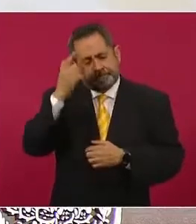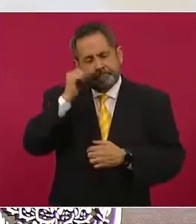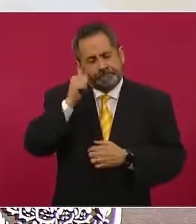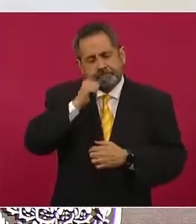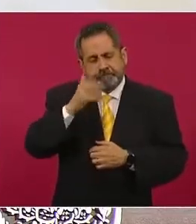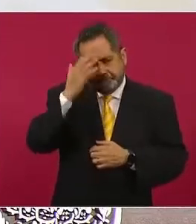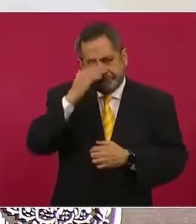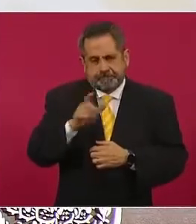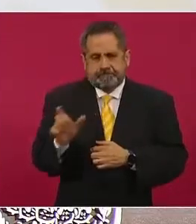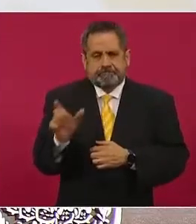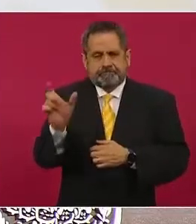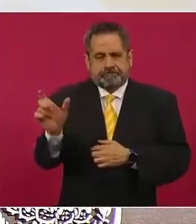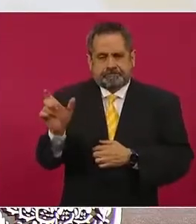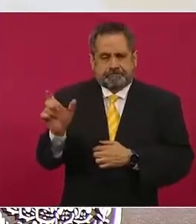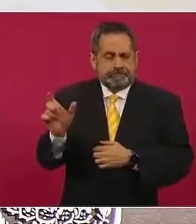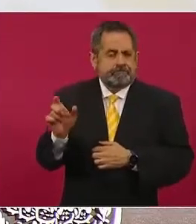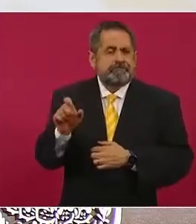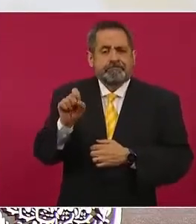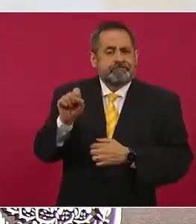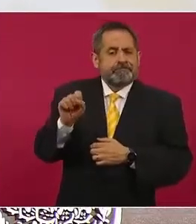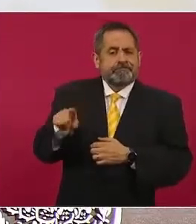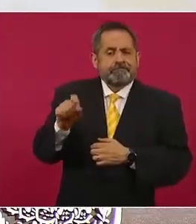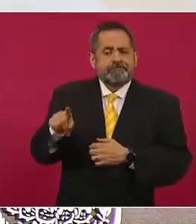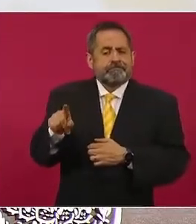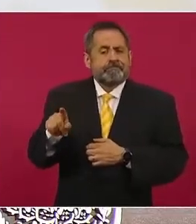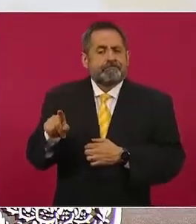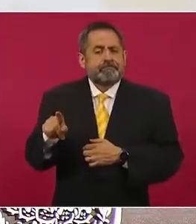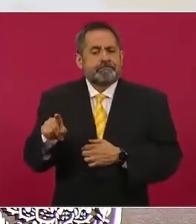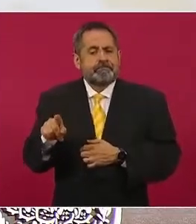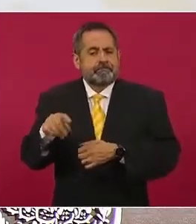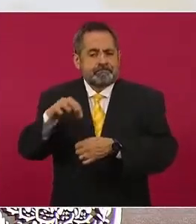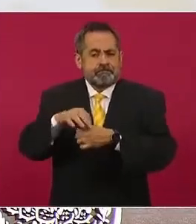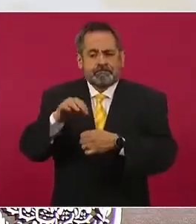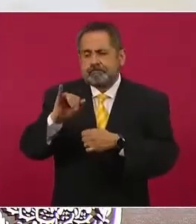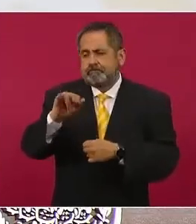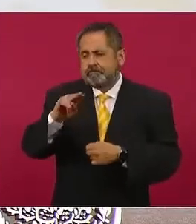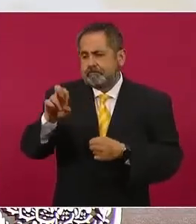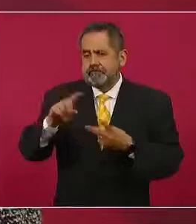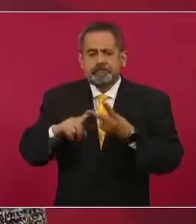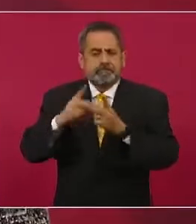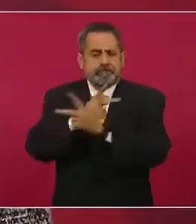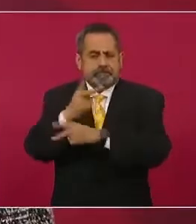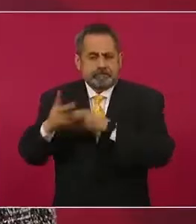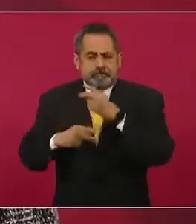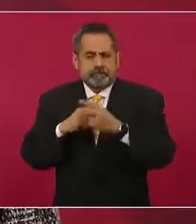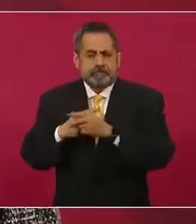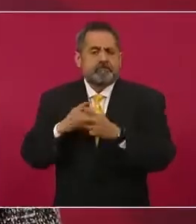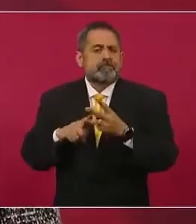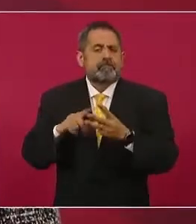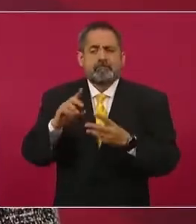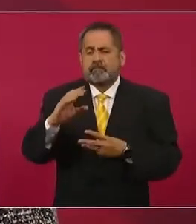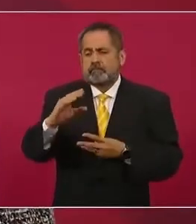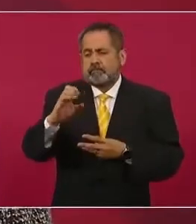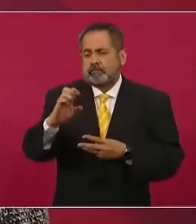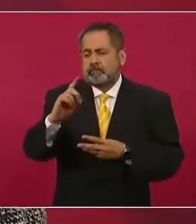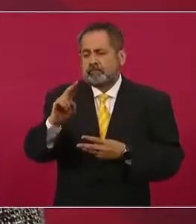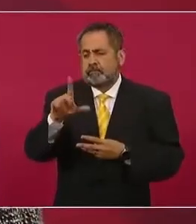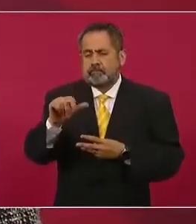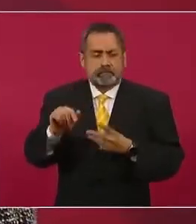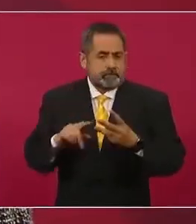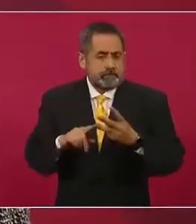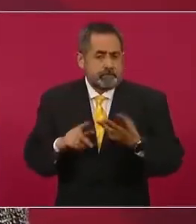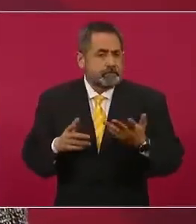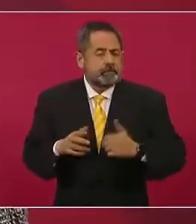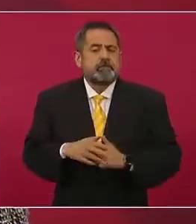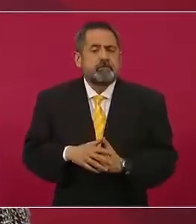oficial vigente, que puede ser la credencial, el de lector, el pasaporte o una cédula profesional. En lo que se refiere a